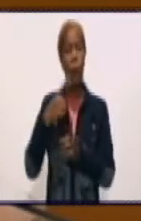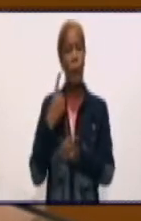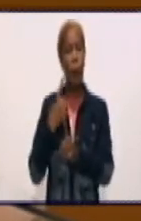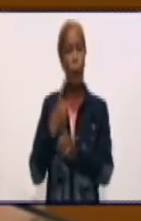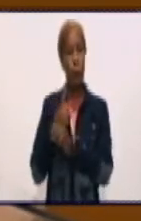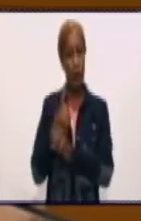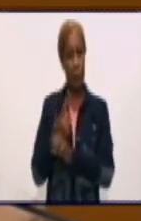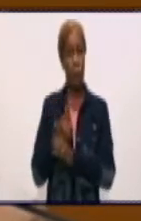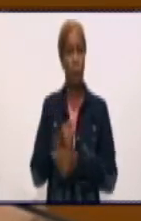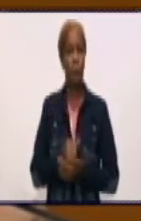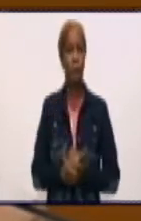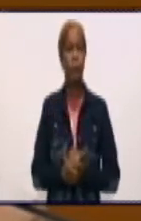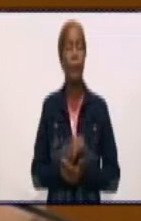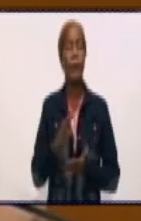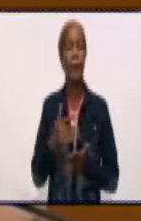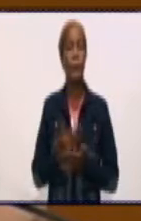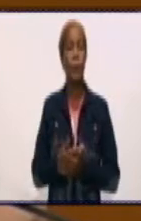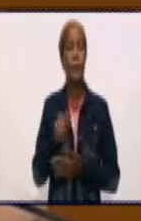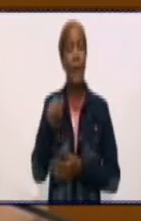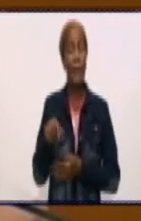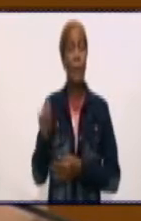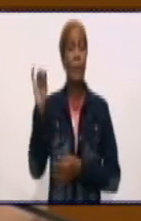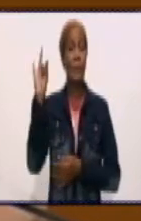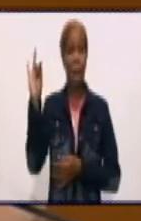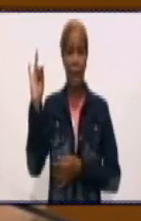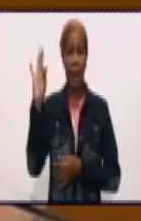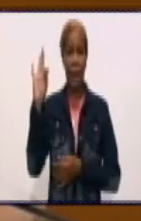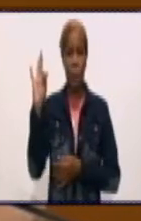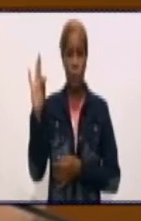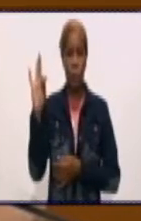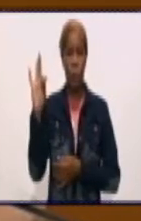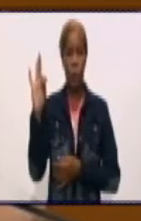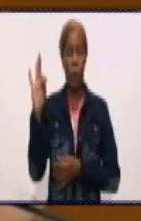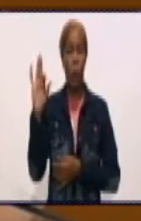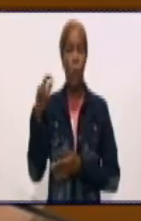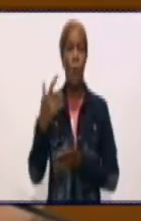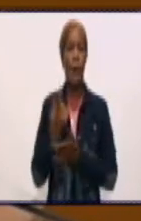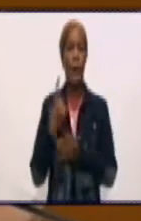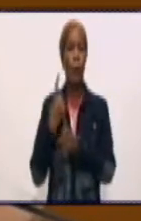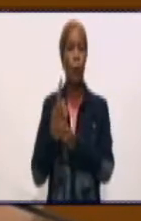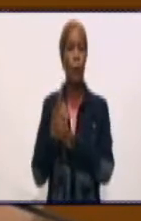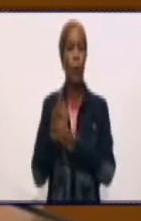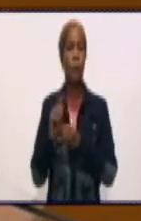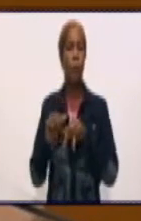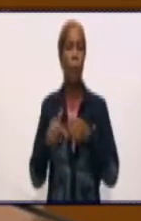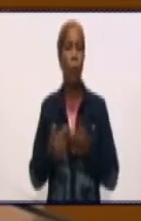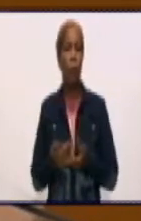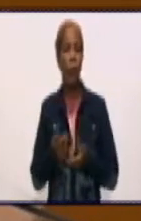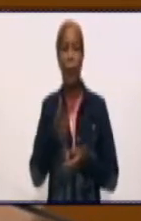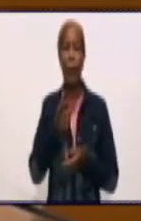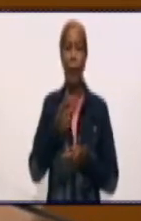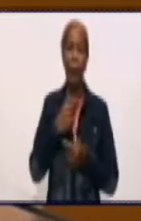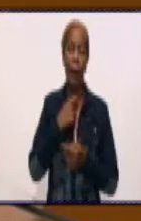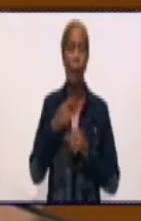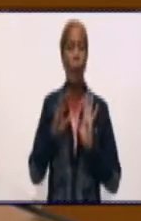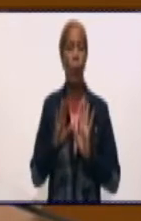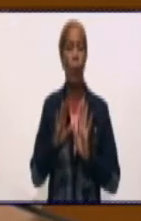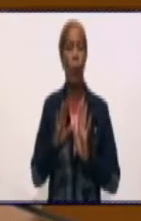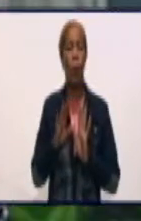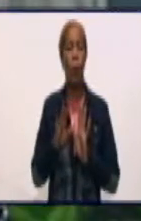ingresando. Estos 78 casos que quedan son aquellos contactos que por determinadas condicionantes, tanto